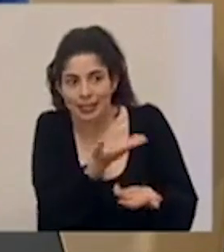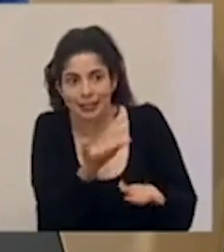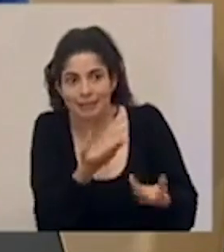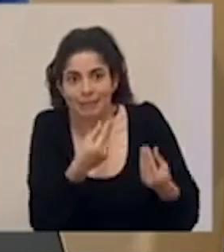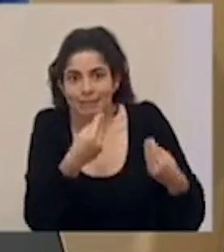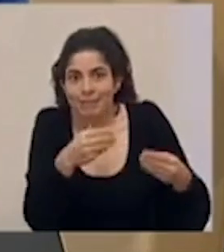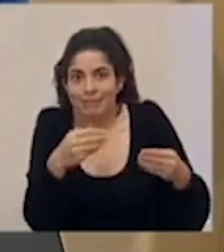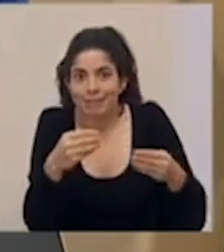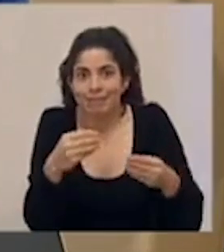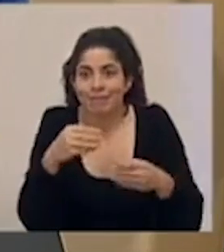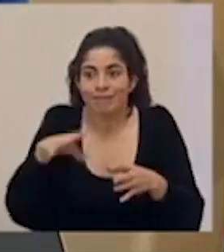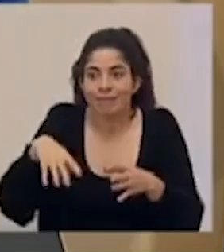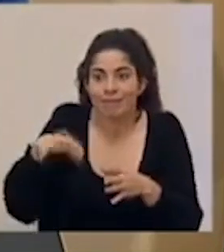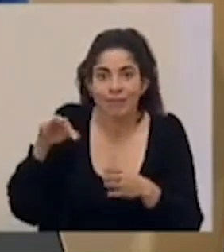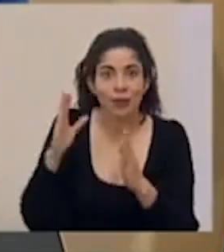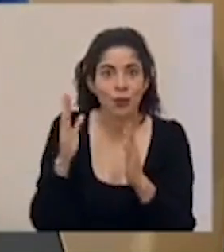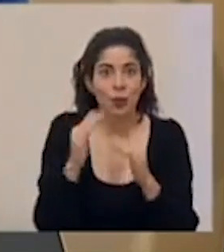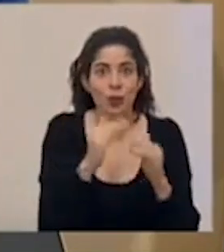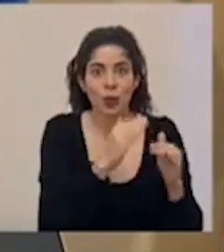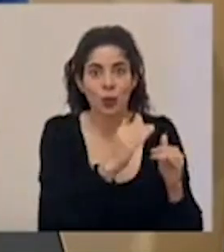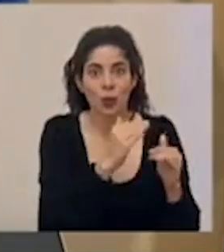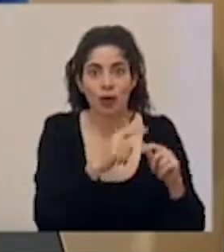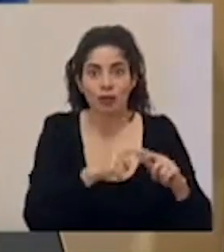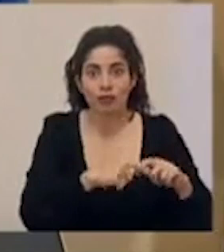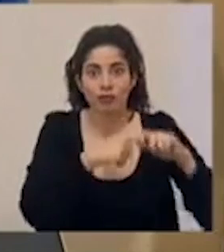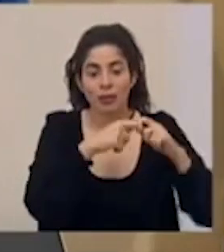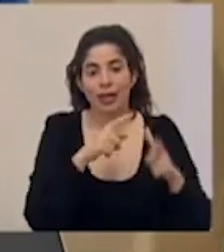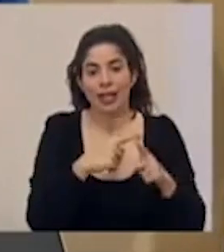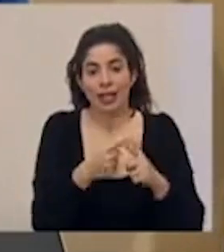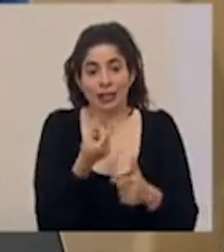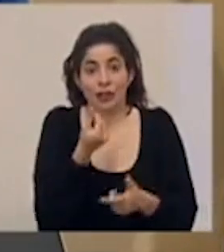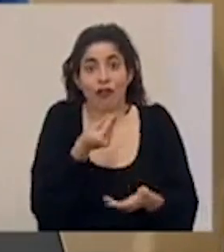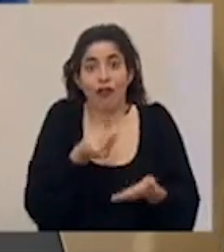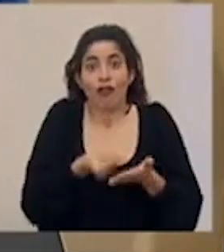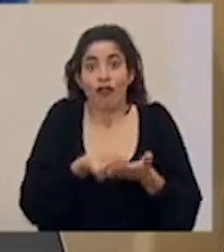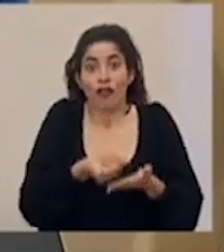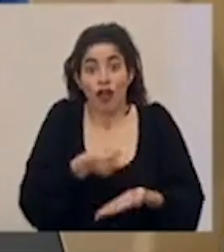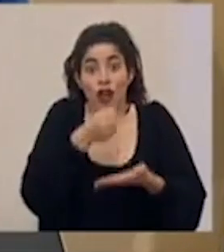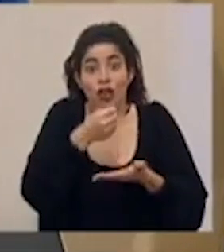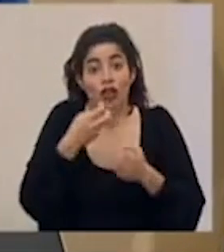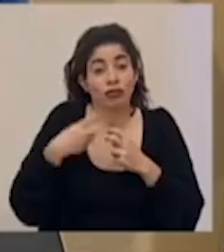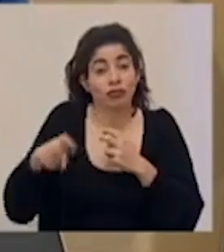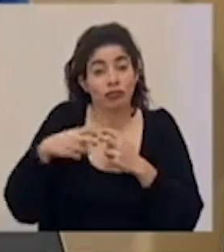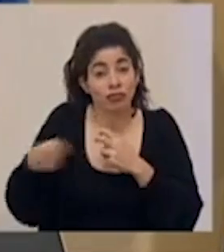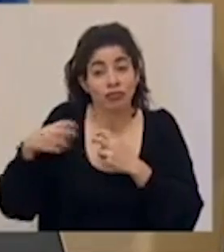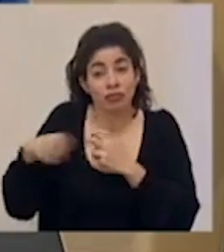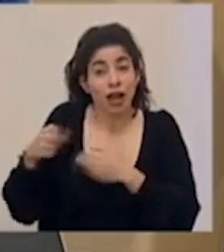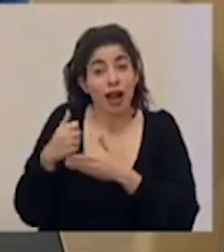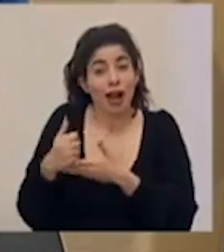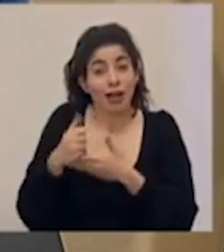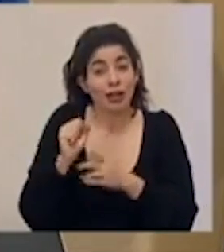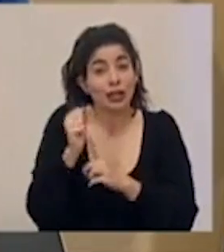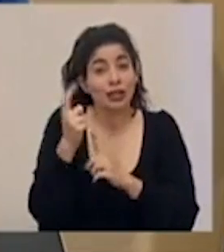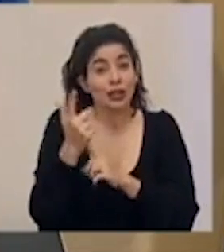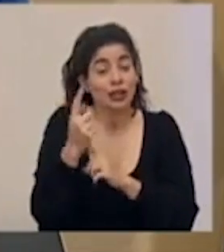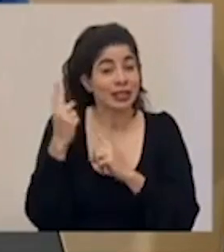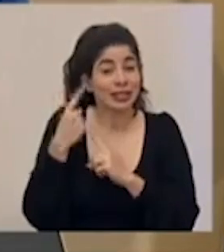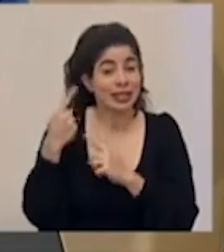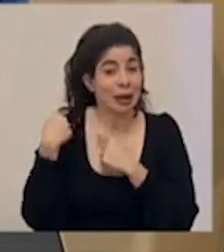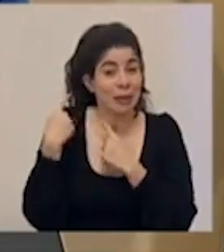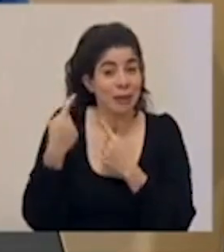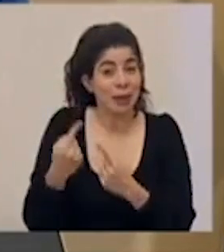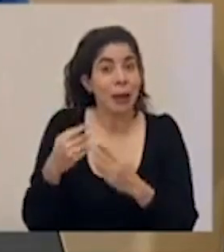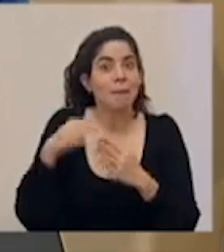de estos sorteos y esto tuvo un impacto directo en la cantidad de fondos que se trasladan a las organizaciones sociales en general,